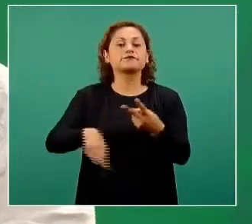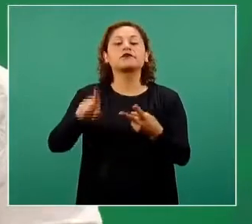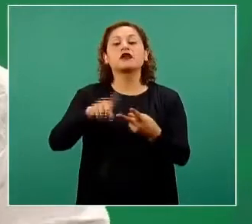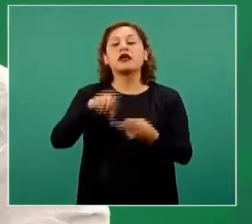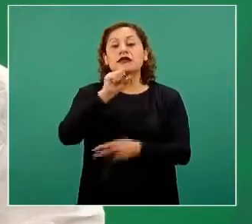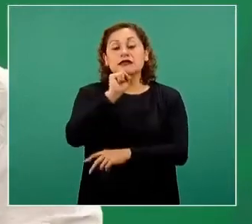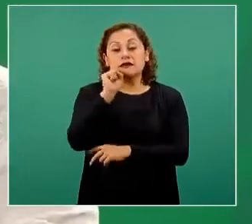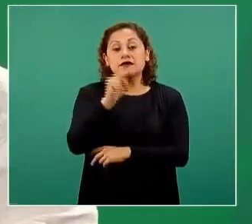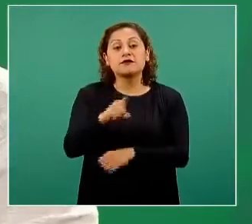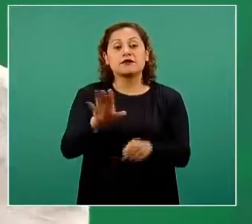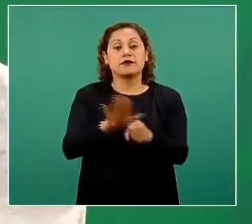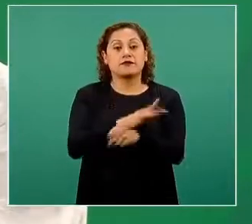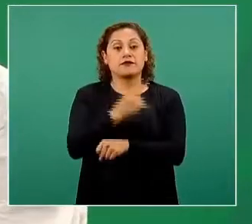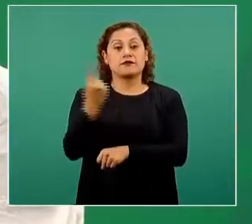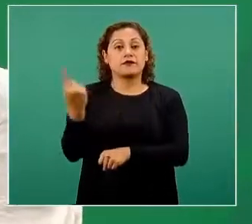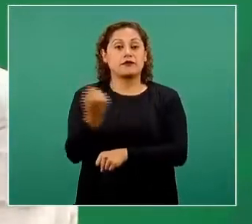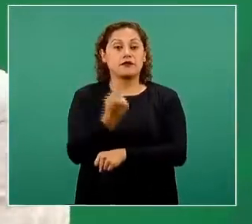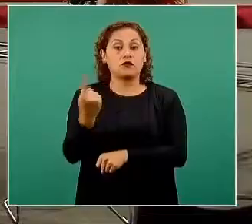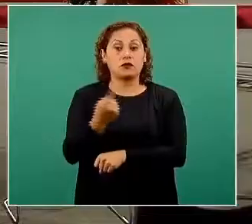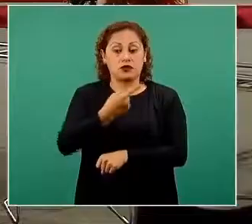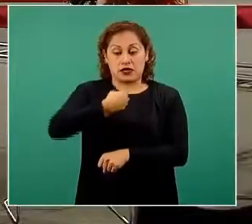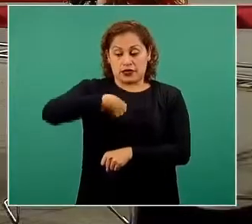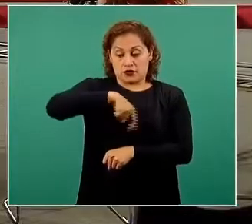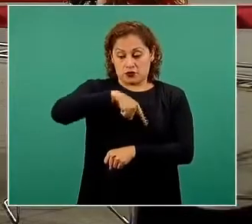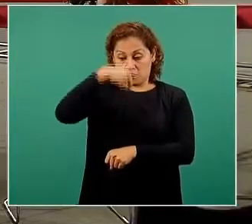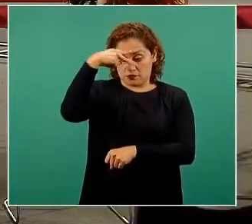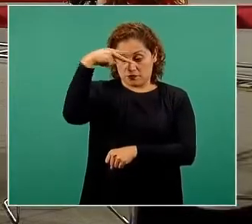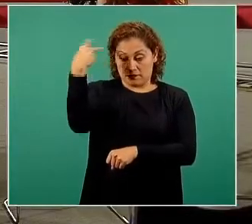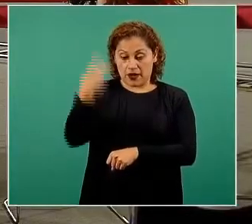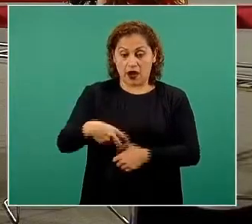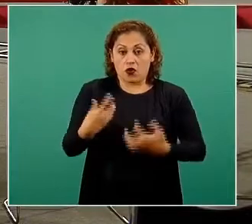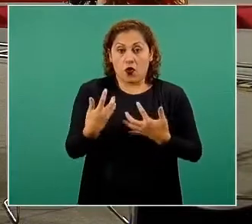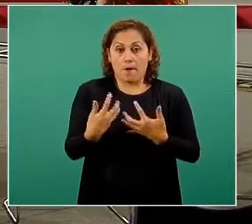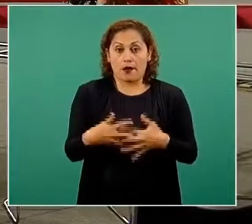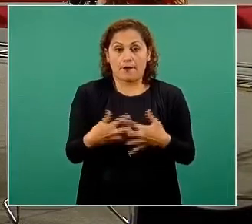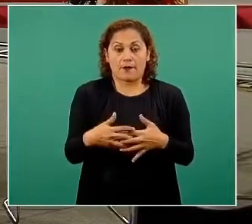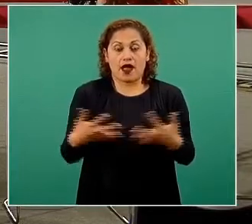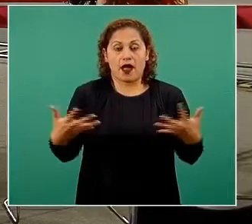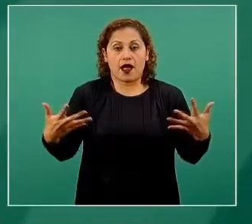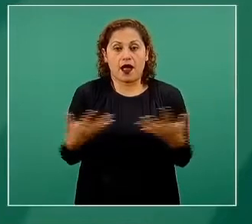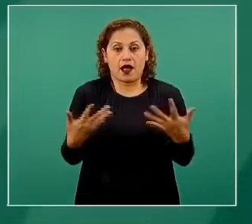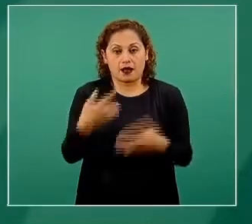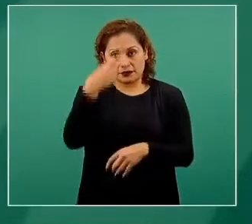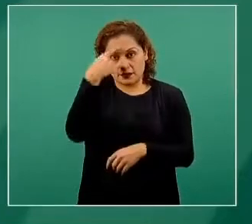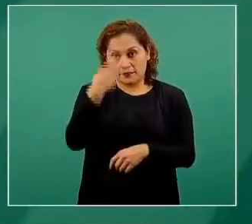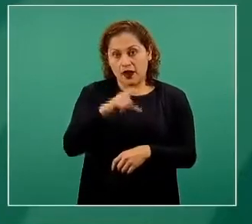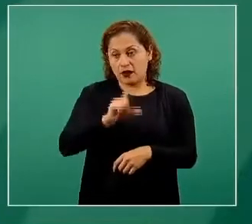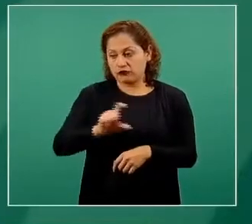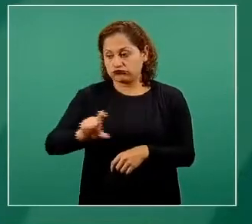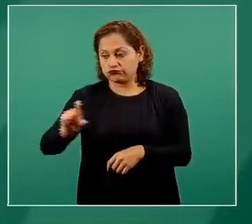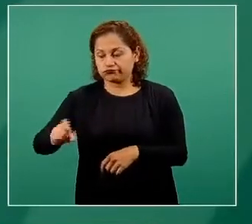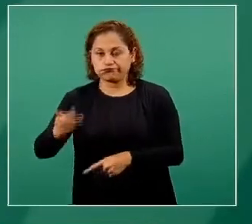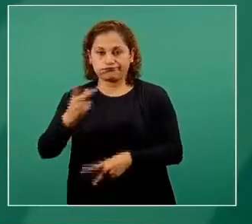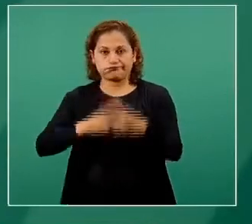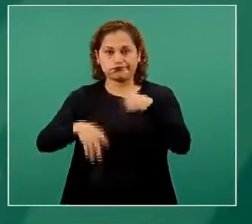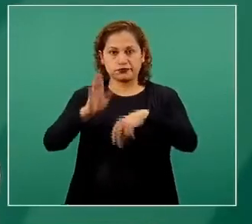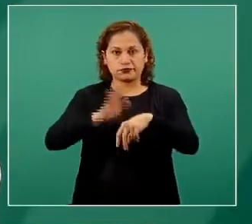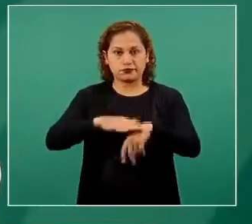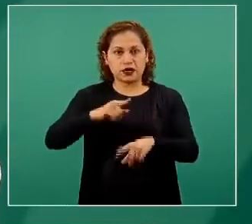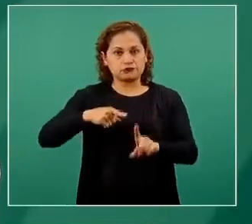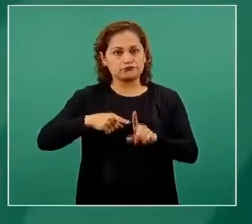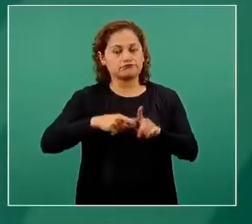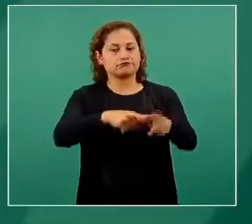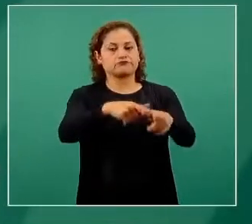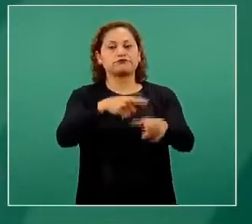importante de tener autosuficiencia en la producción de vacunas para nuestro programa rutinario de vacunación,